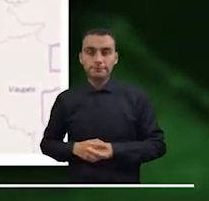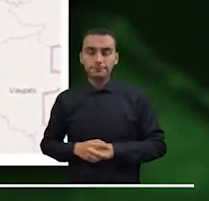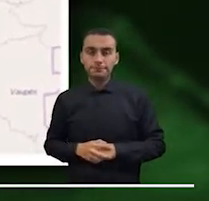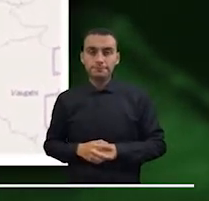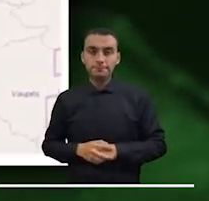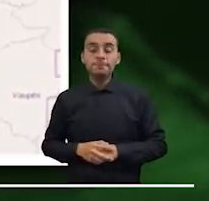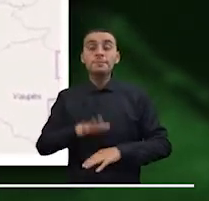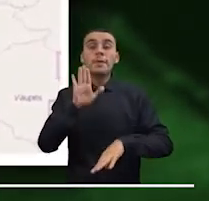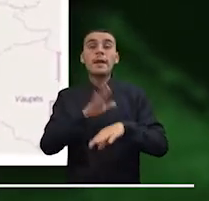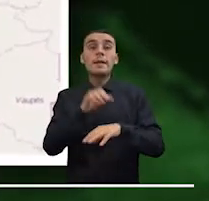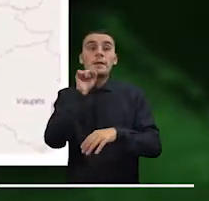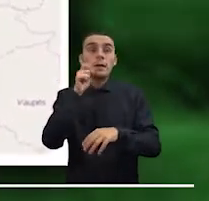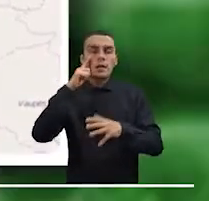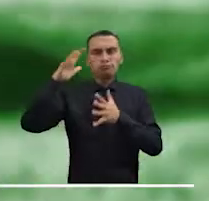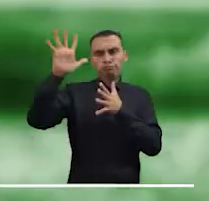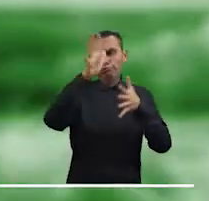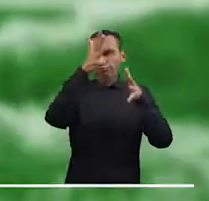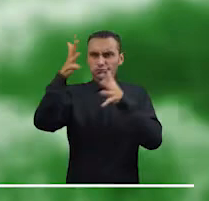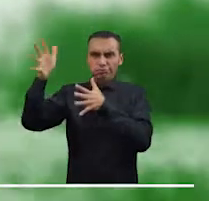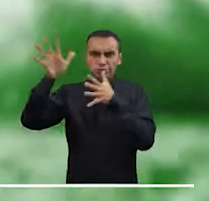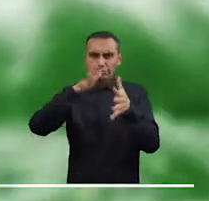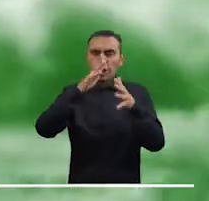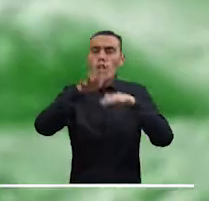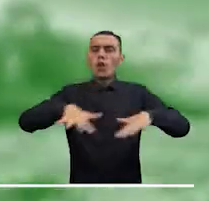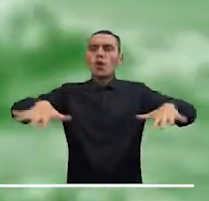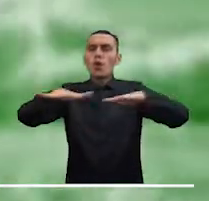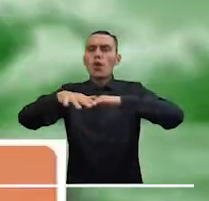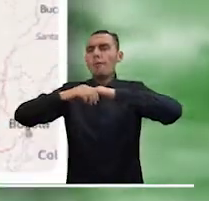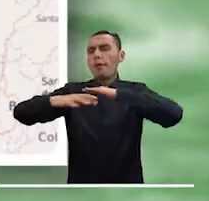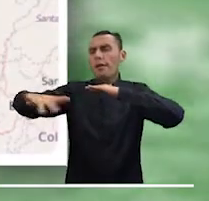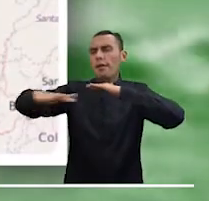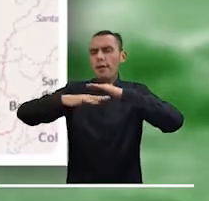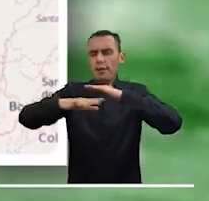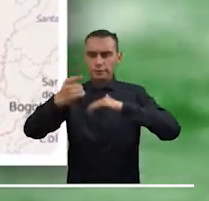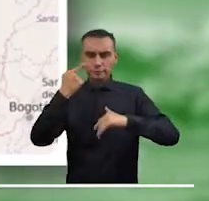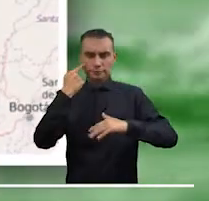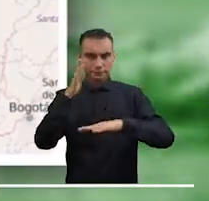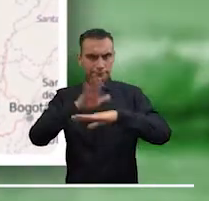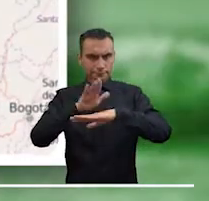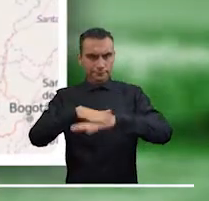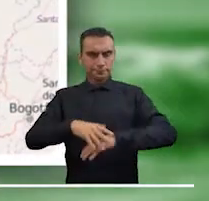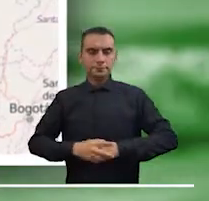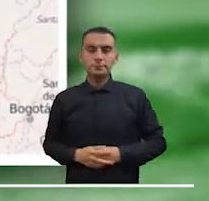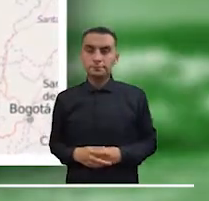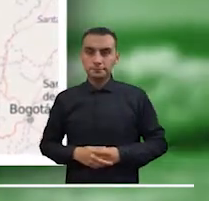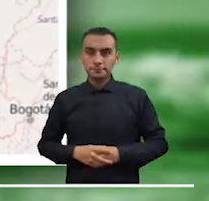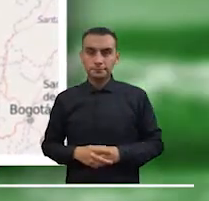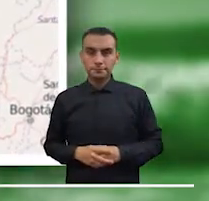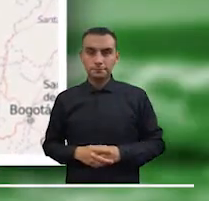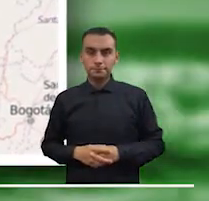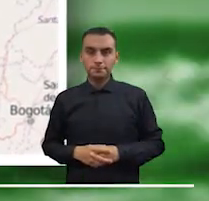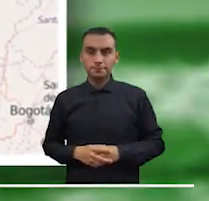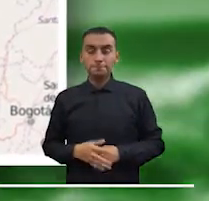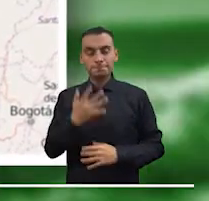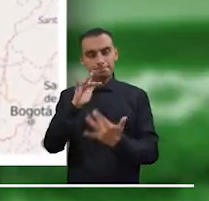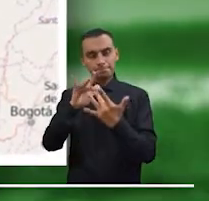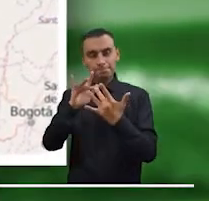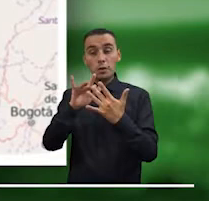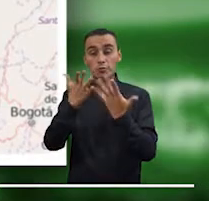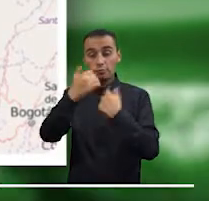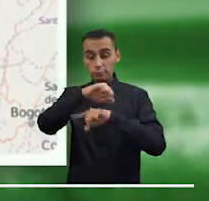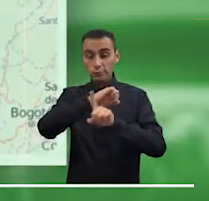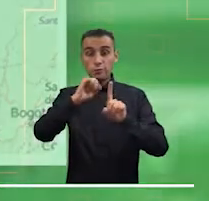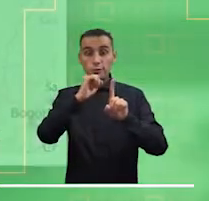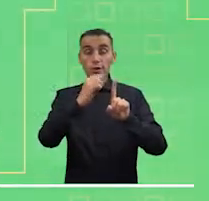Nariño y Caldas. Alerta naranja por altos valores en el viento y oleaje del centro y suroccidente de la zona marítima nacional.